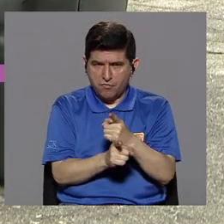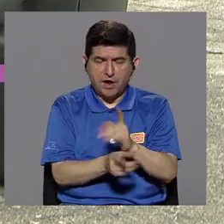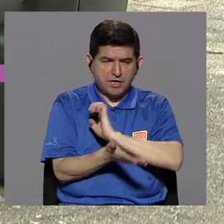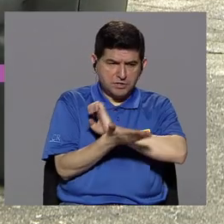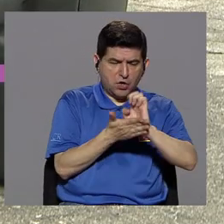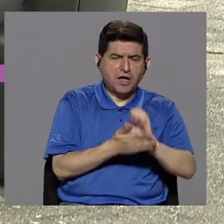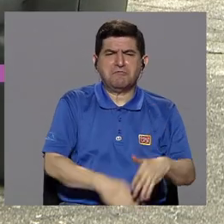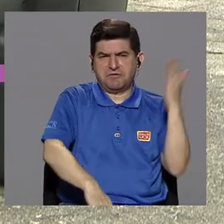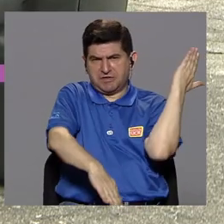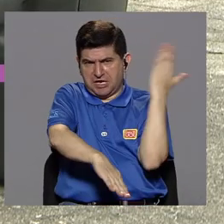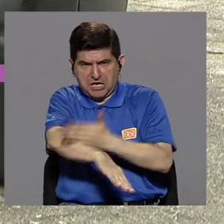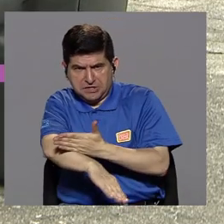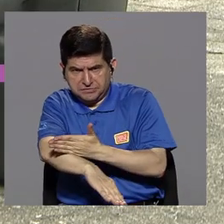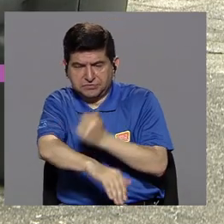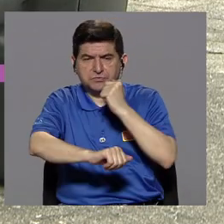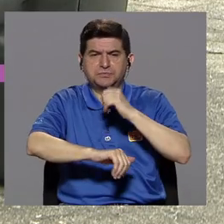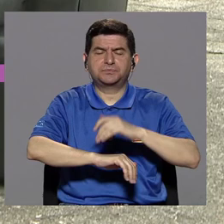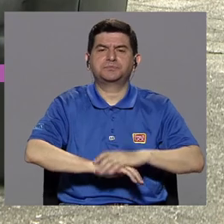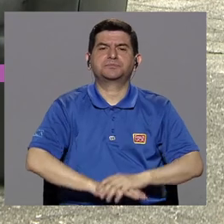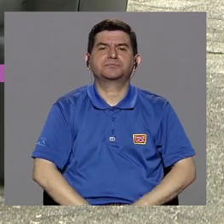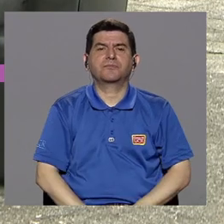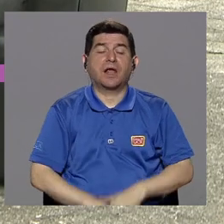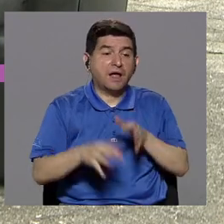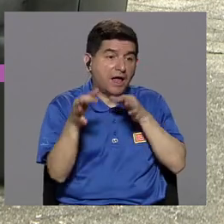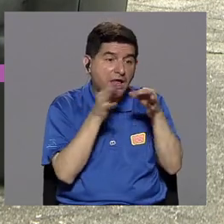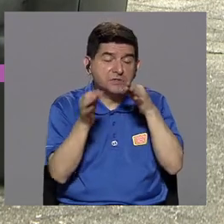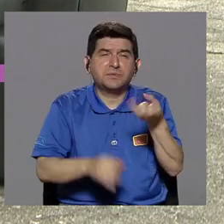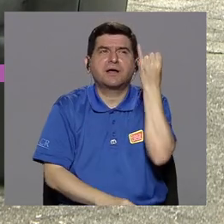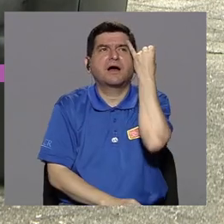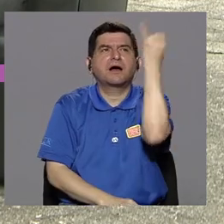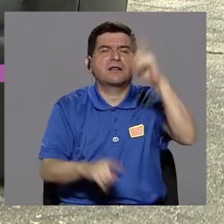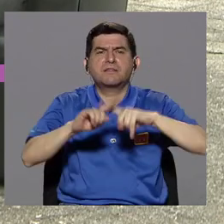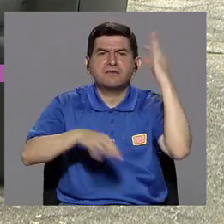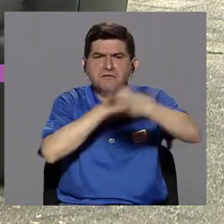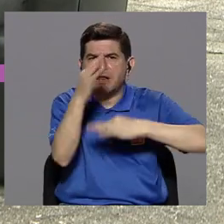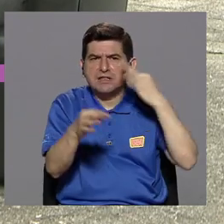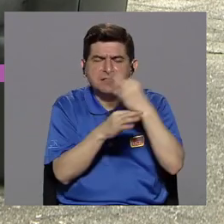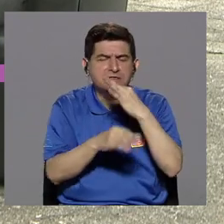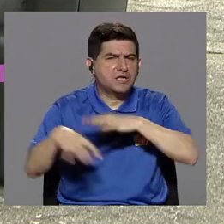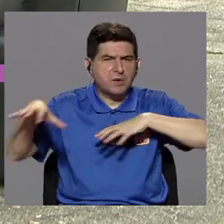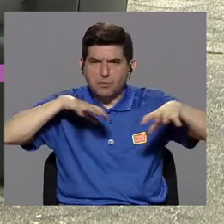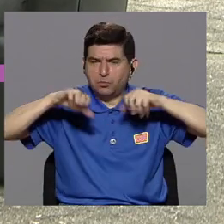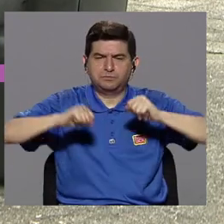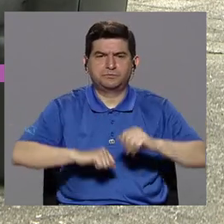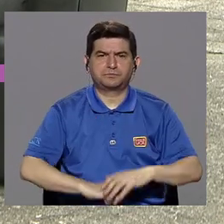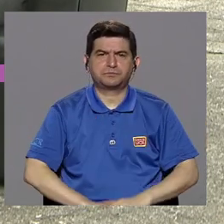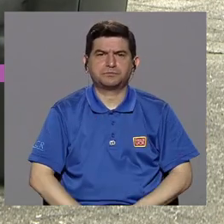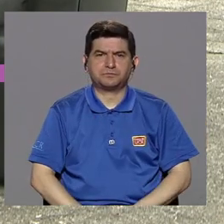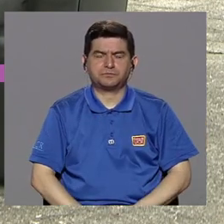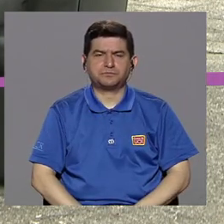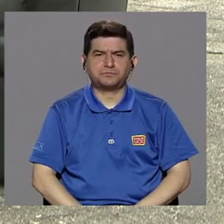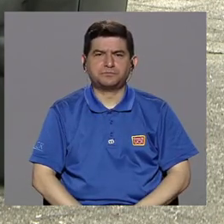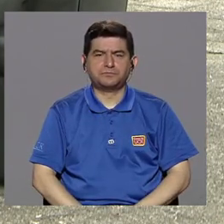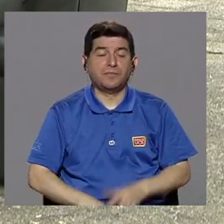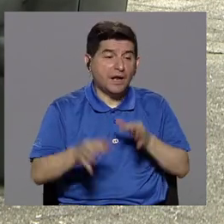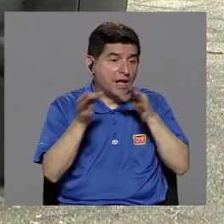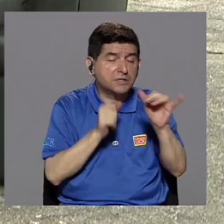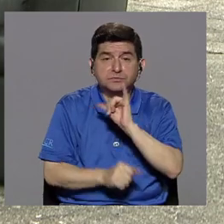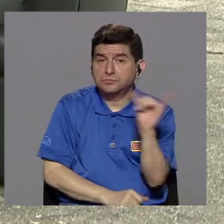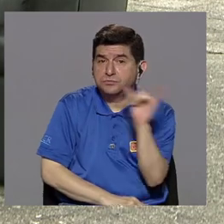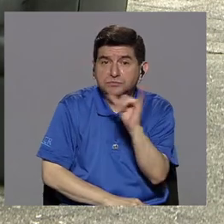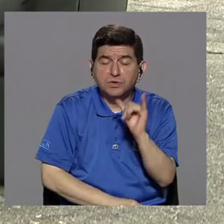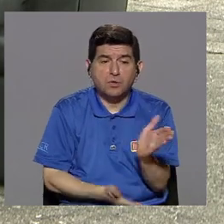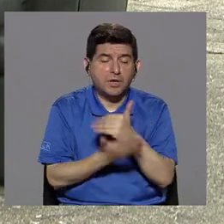prevenir lesiones. Entonces, explicamos conceptos de distintos tipos de actividades, explicamos